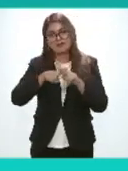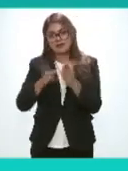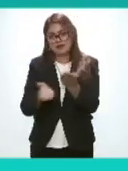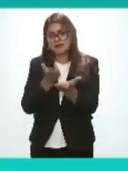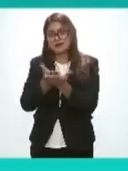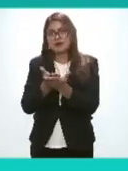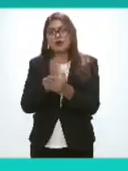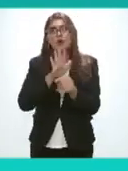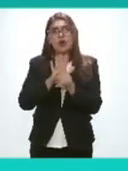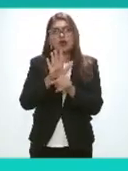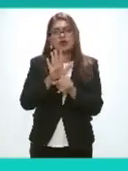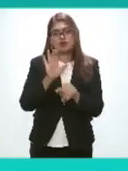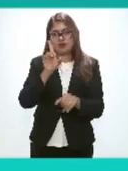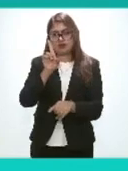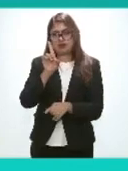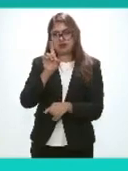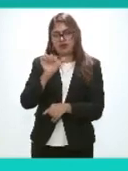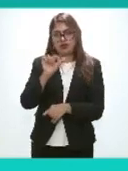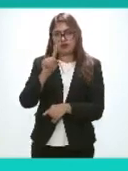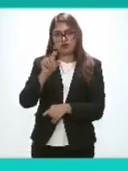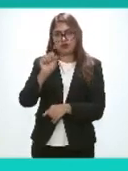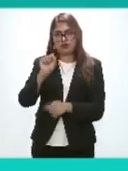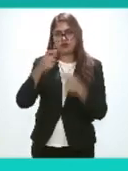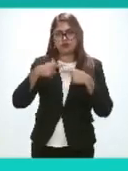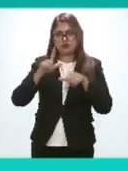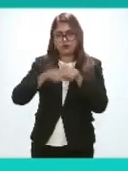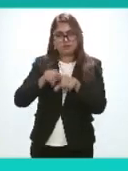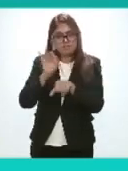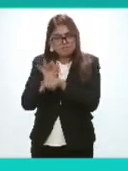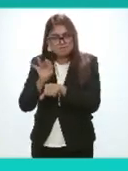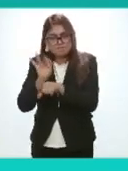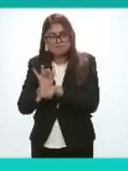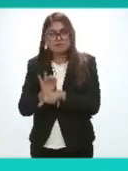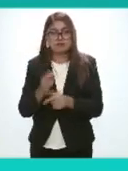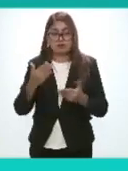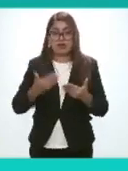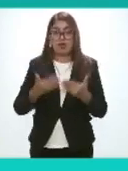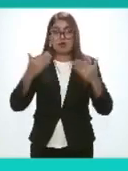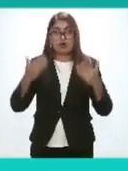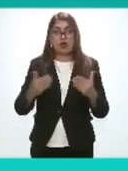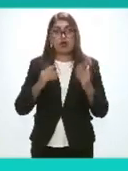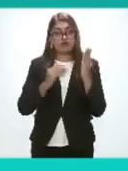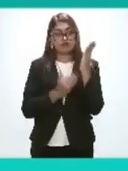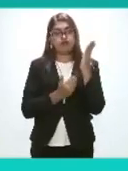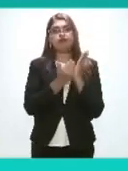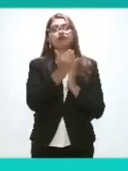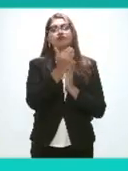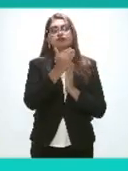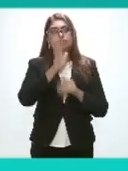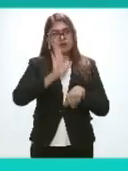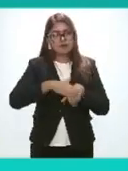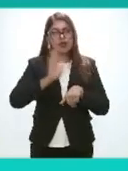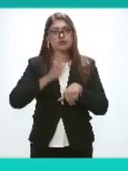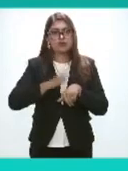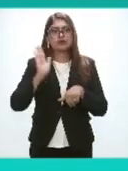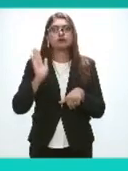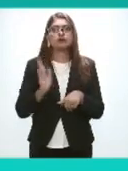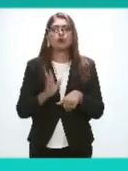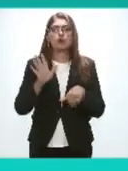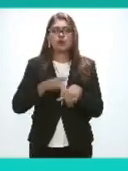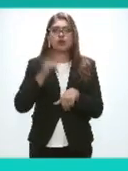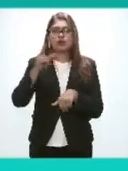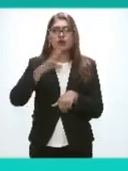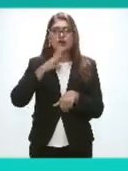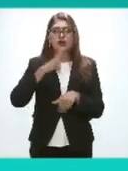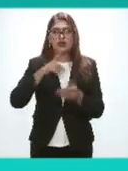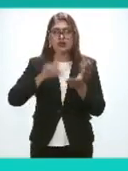mesa la importancia de la protección de datos personales que hoy en día ha crecido de manera importante dado el uso de